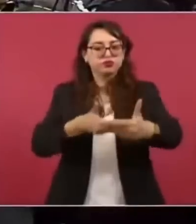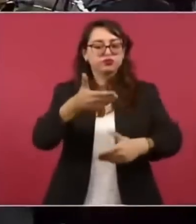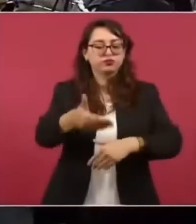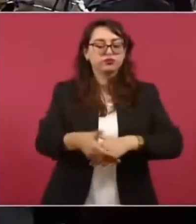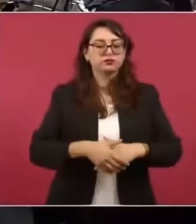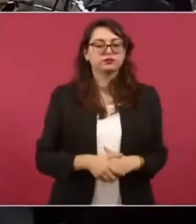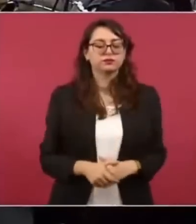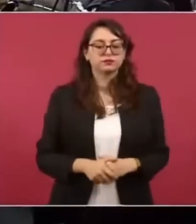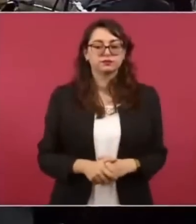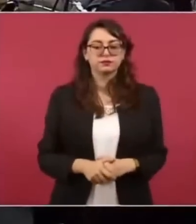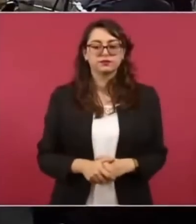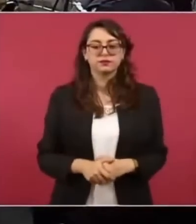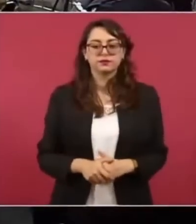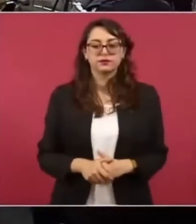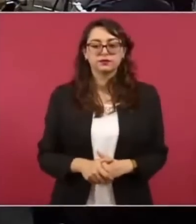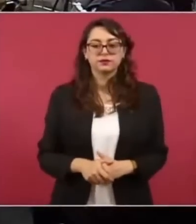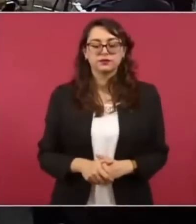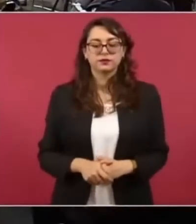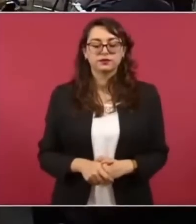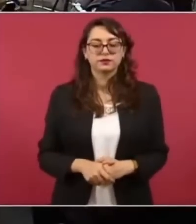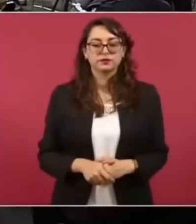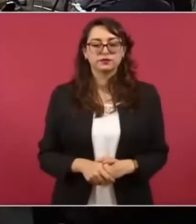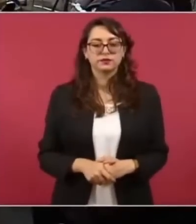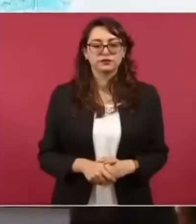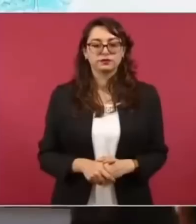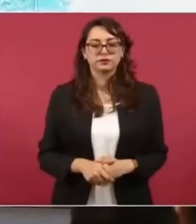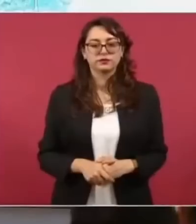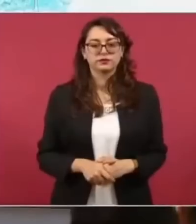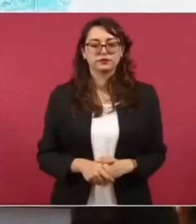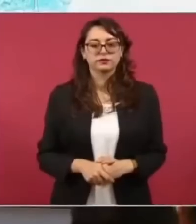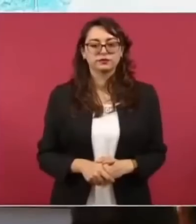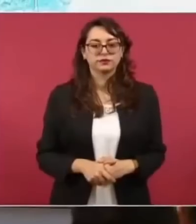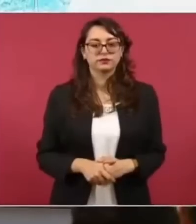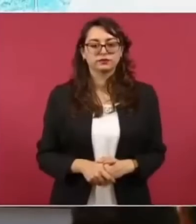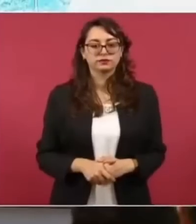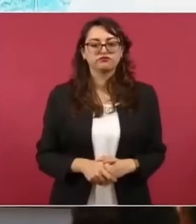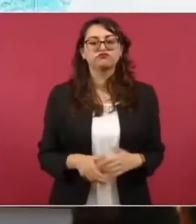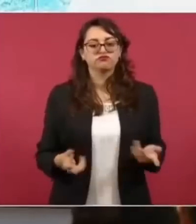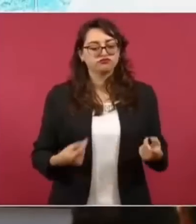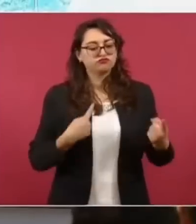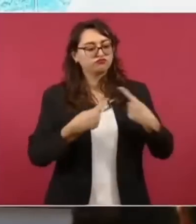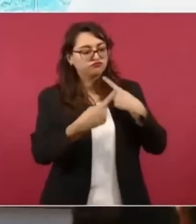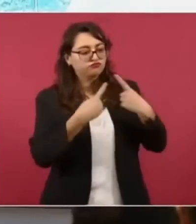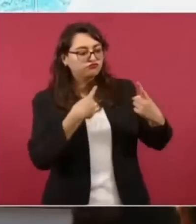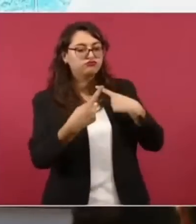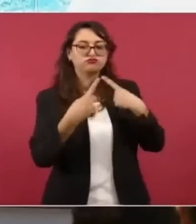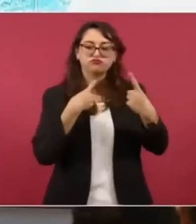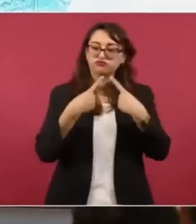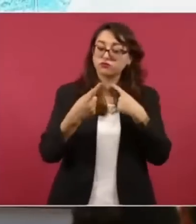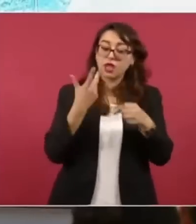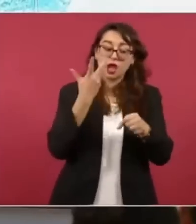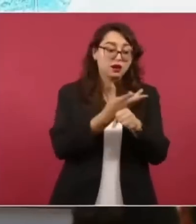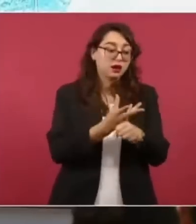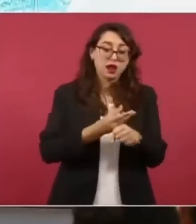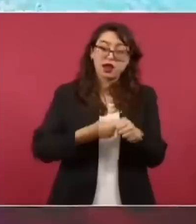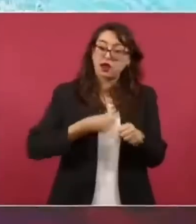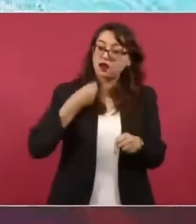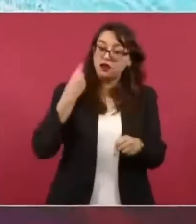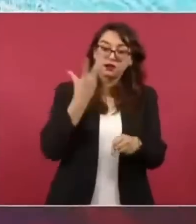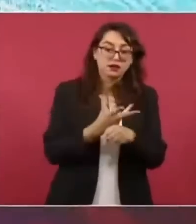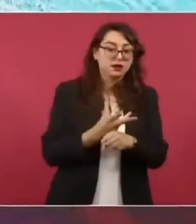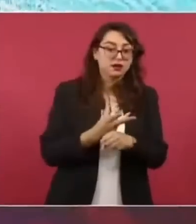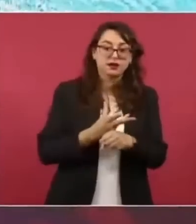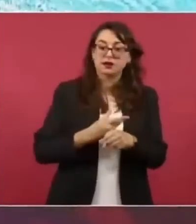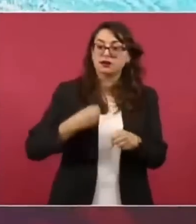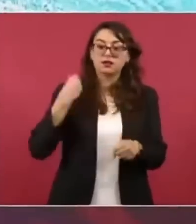este sí sí sí vamos a arreglarnos yo no sé vuelvo